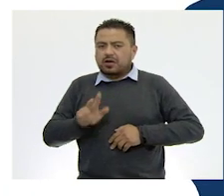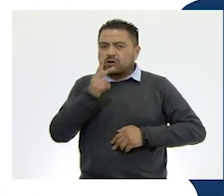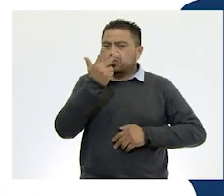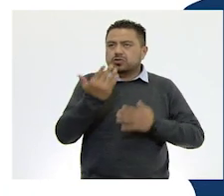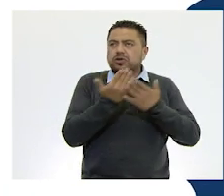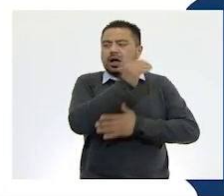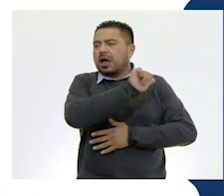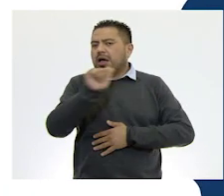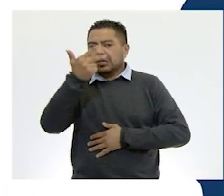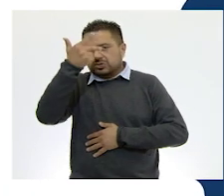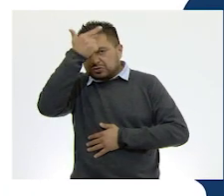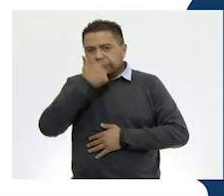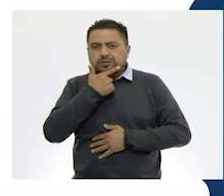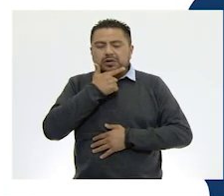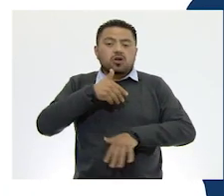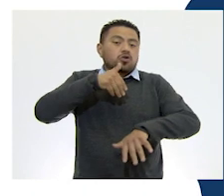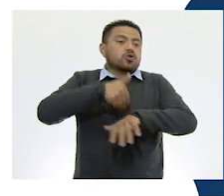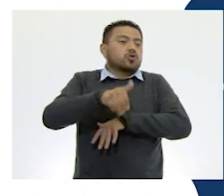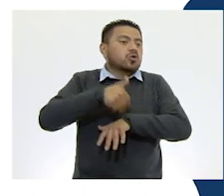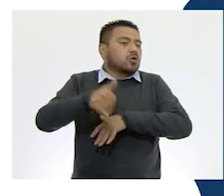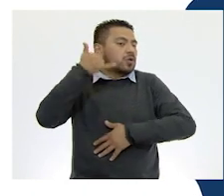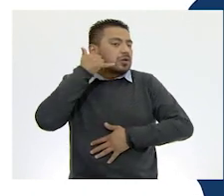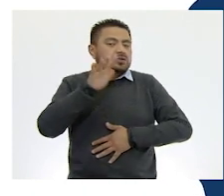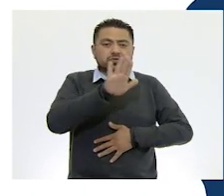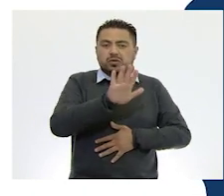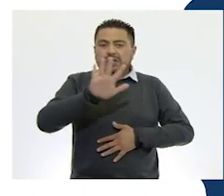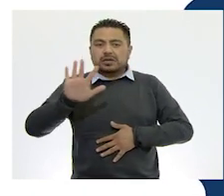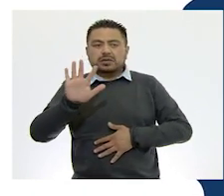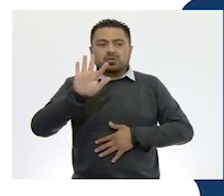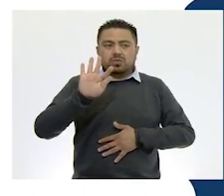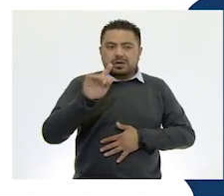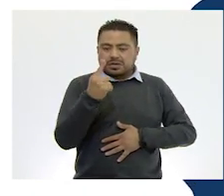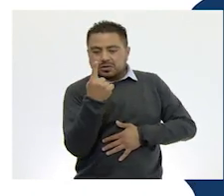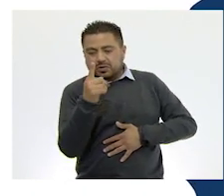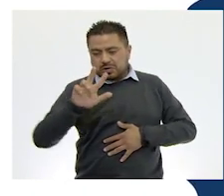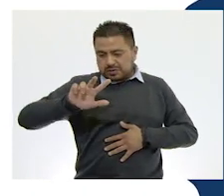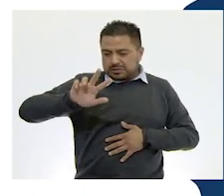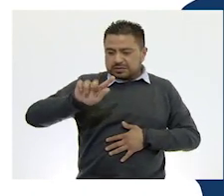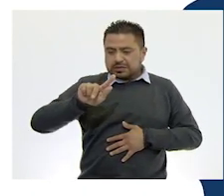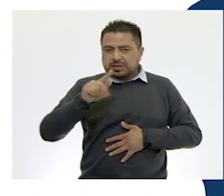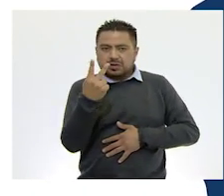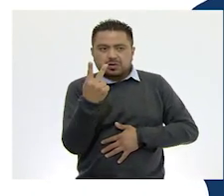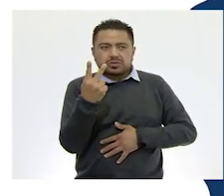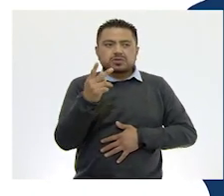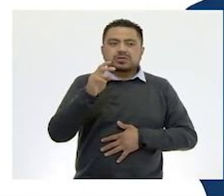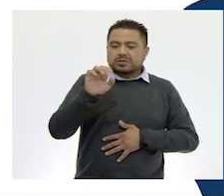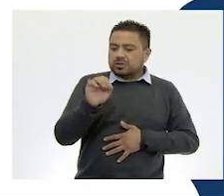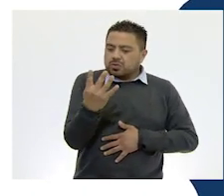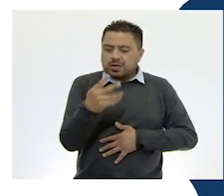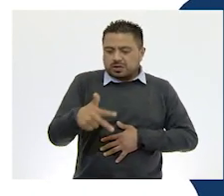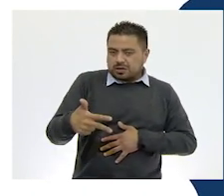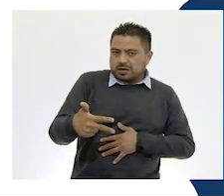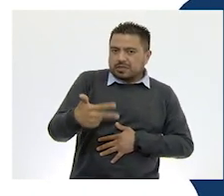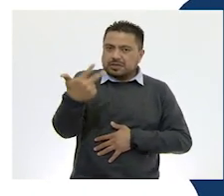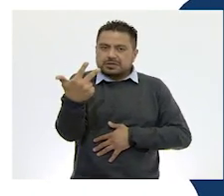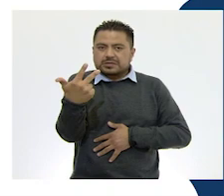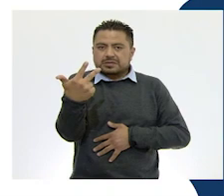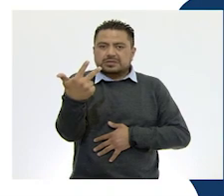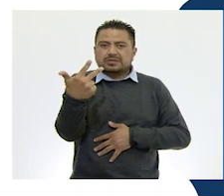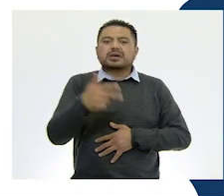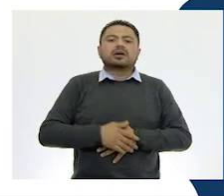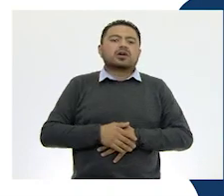8 a 20 horas. Al teléfono 5541720413.